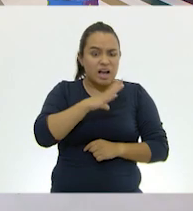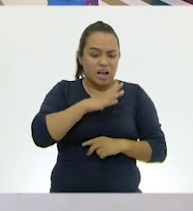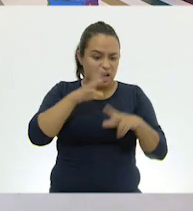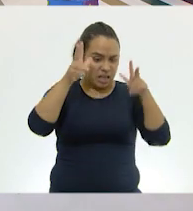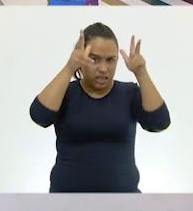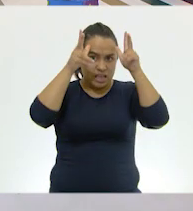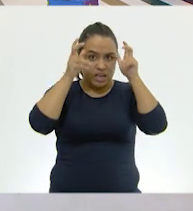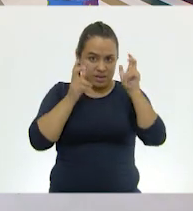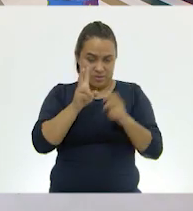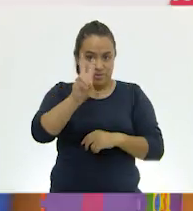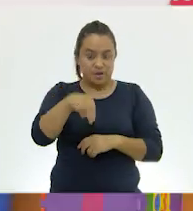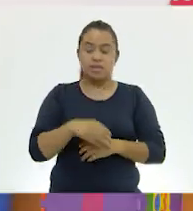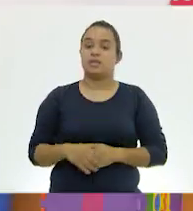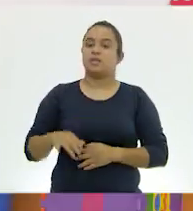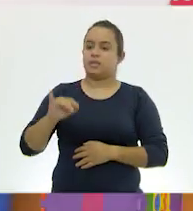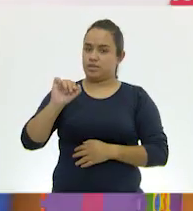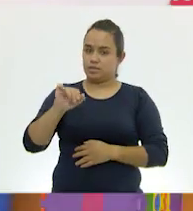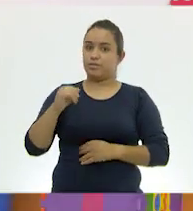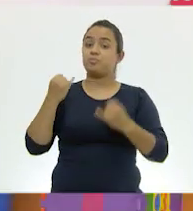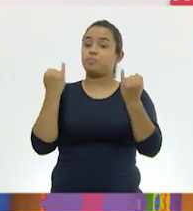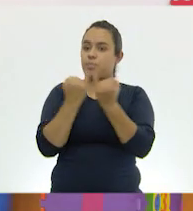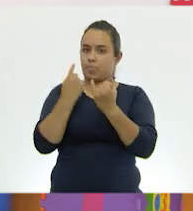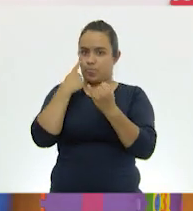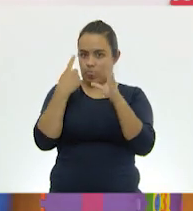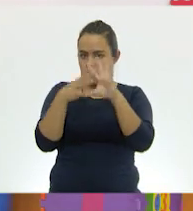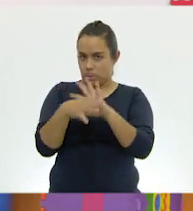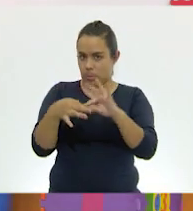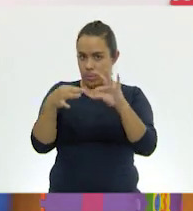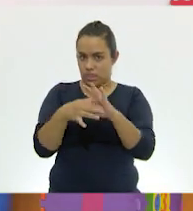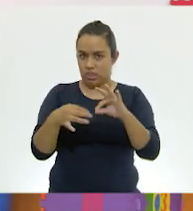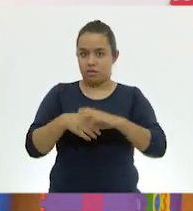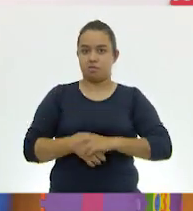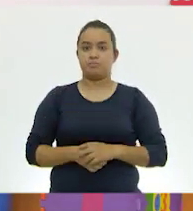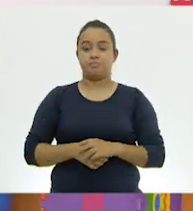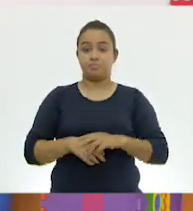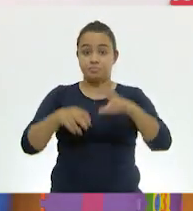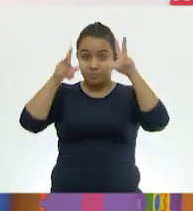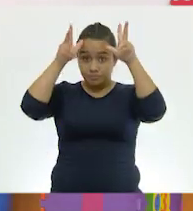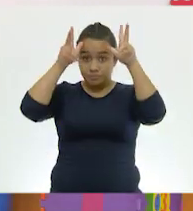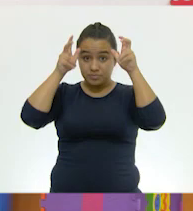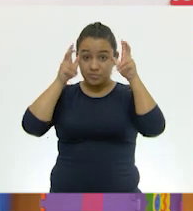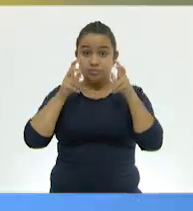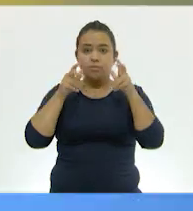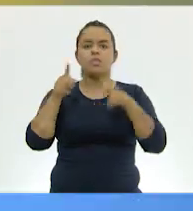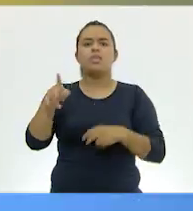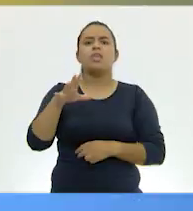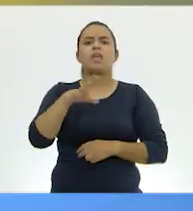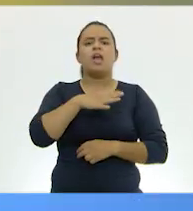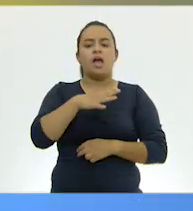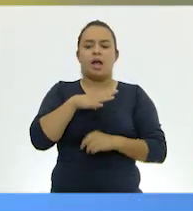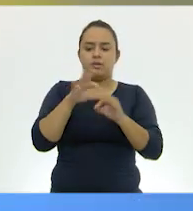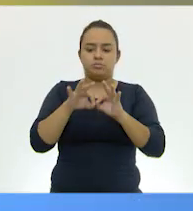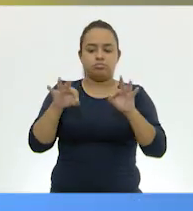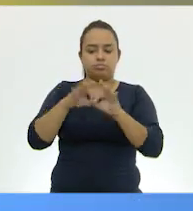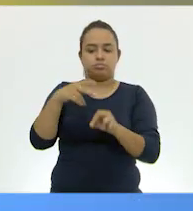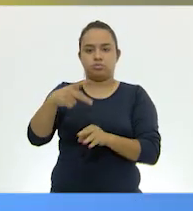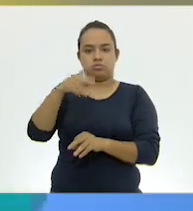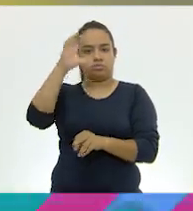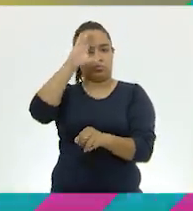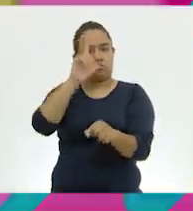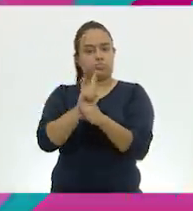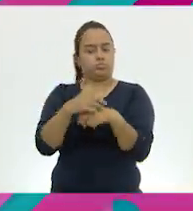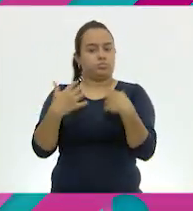hay de ajolotes, ¿verdad? Sí, así mismo cabe destacar que los ajolotes tienen una importancia cultural muy